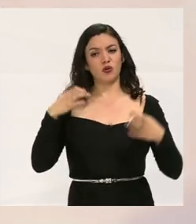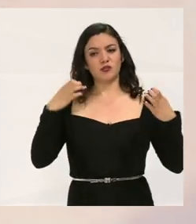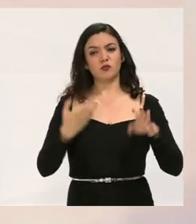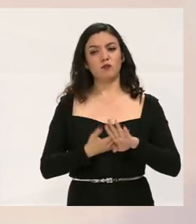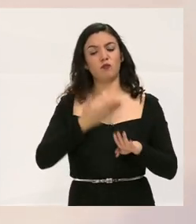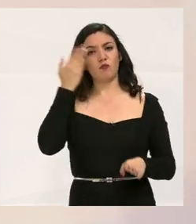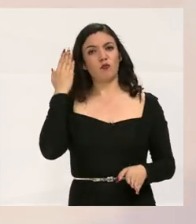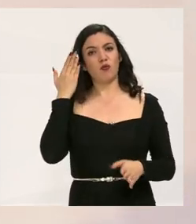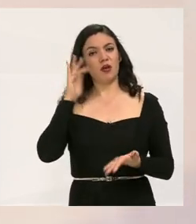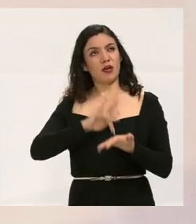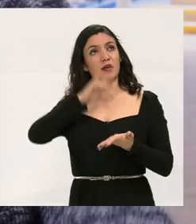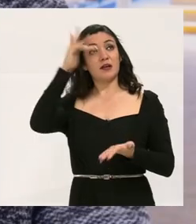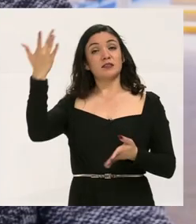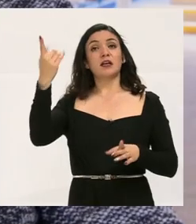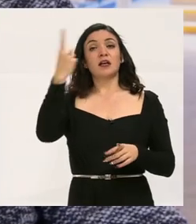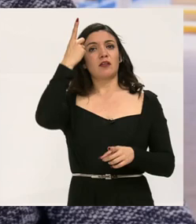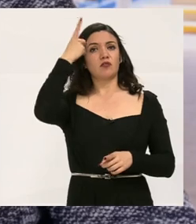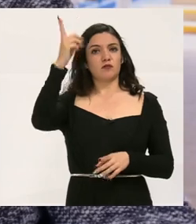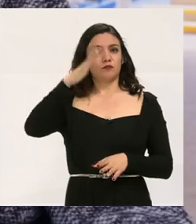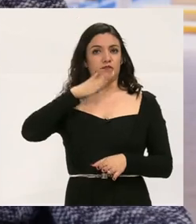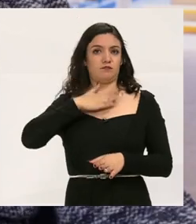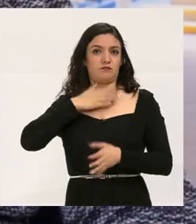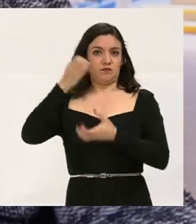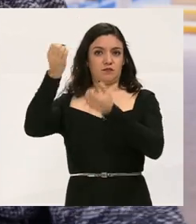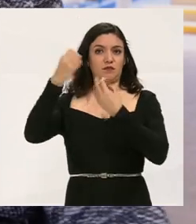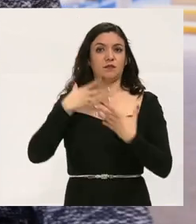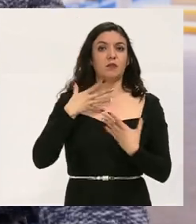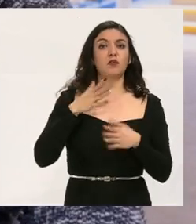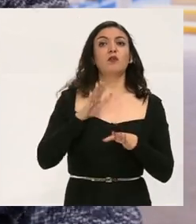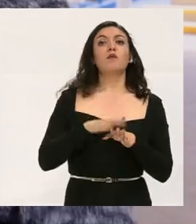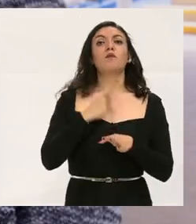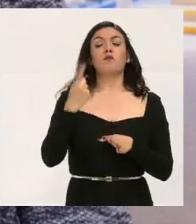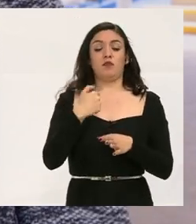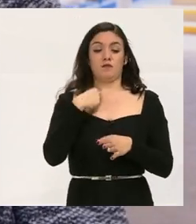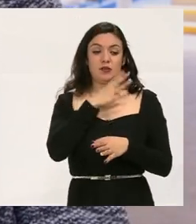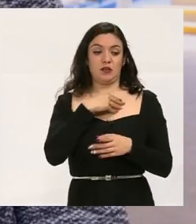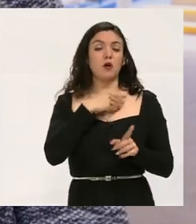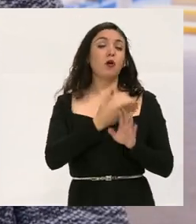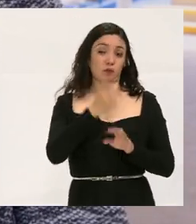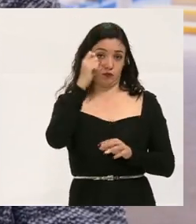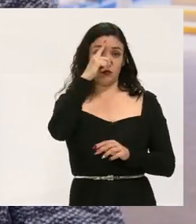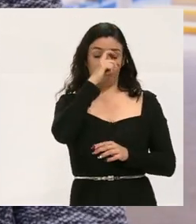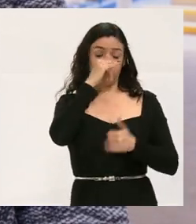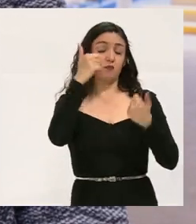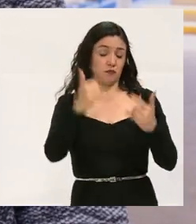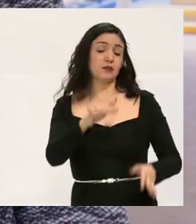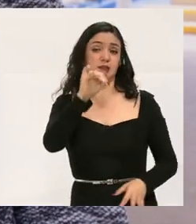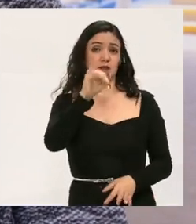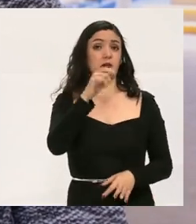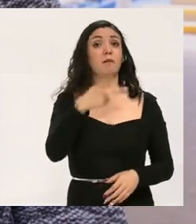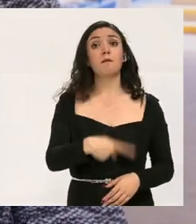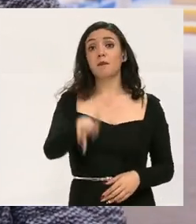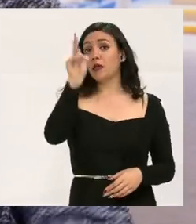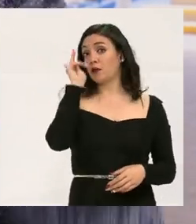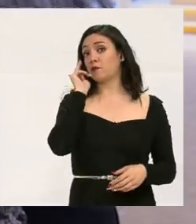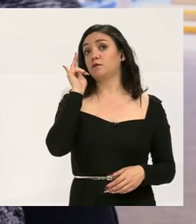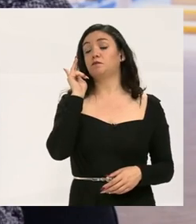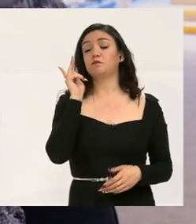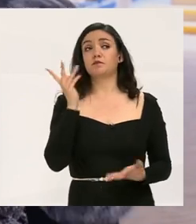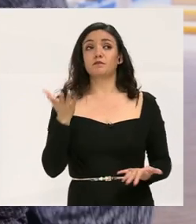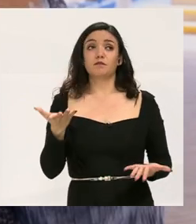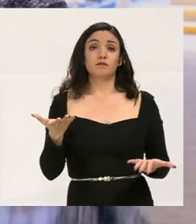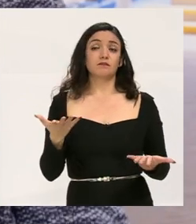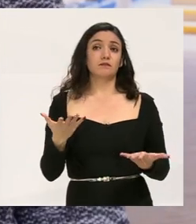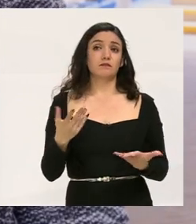Que yo estoy muy agradecida que Dios me mandó a mi niño. Aparte de que es muy difícil y muy pesado. Pero